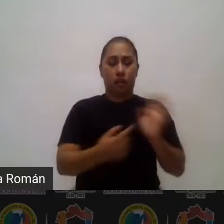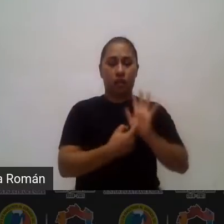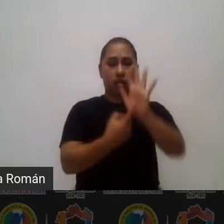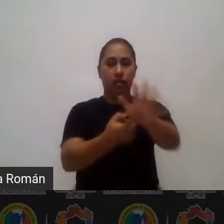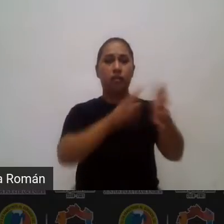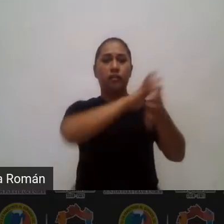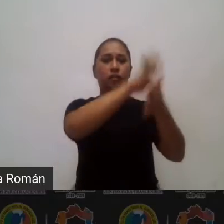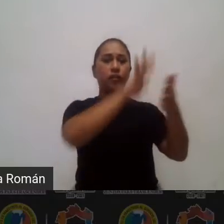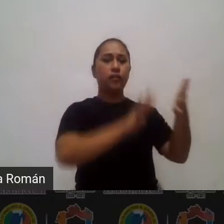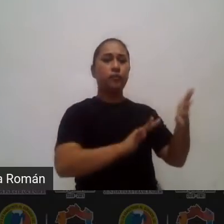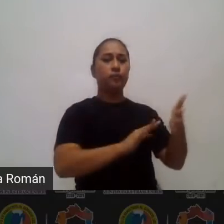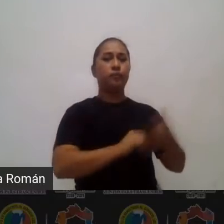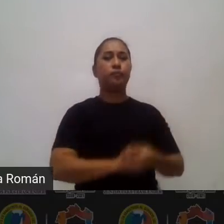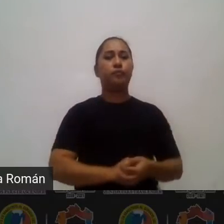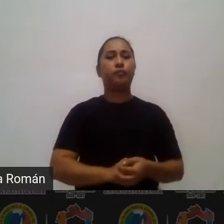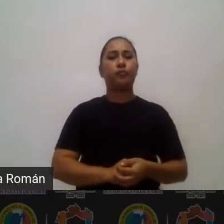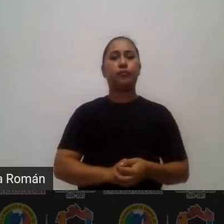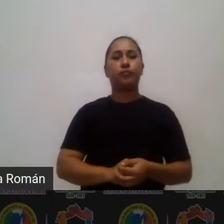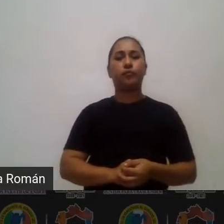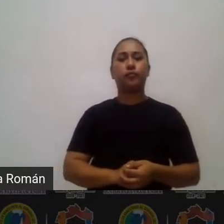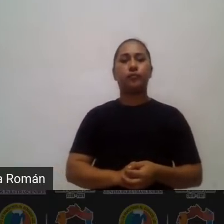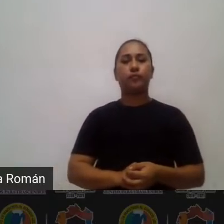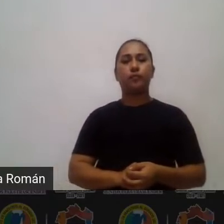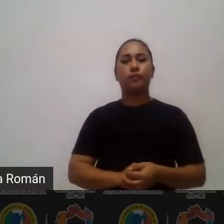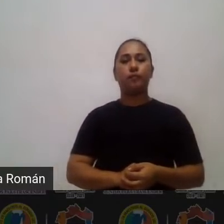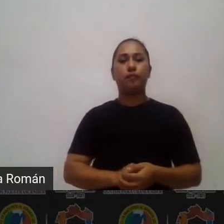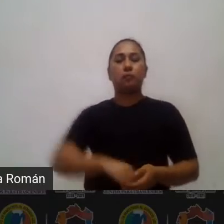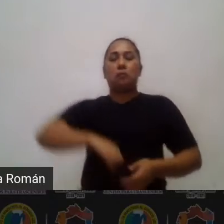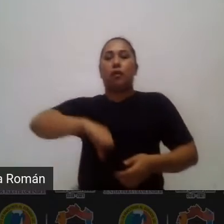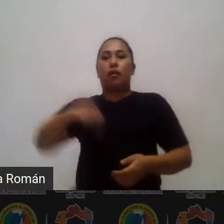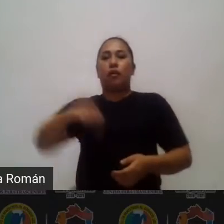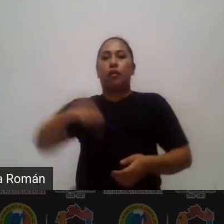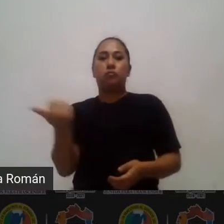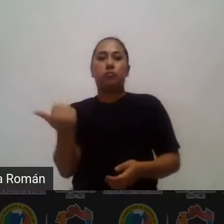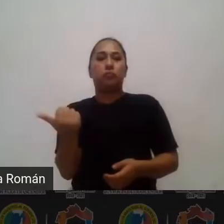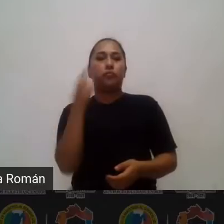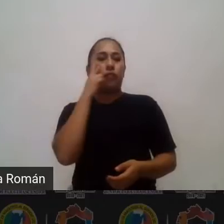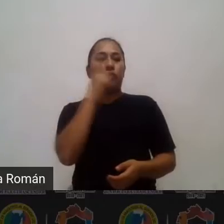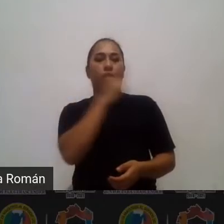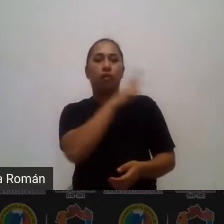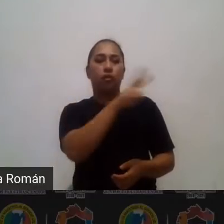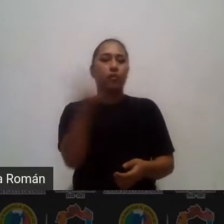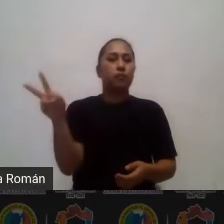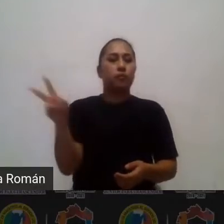qué otra característica bueno ya vimos el vídeo